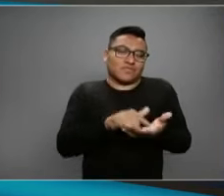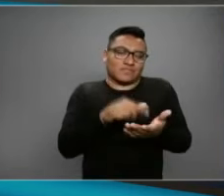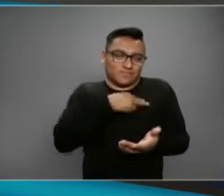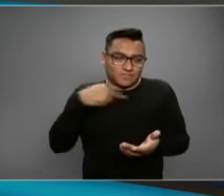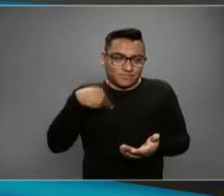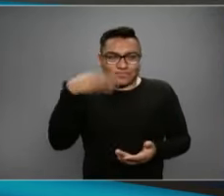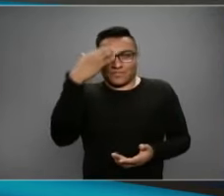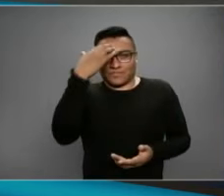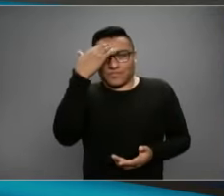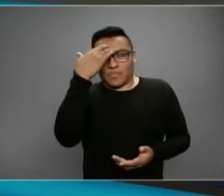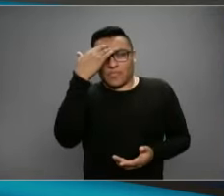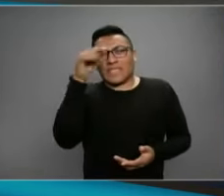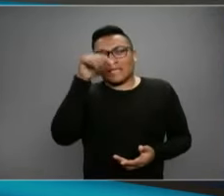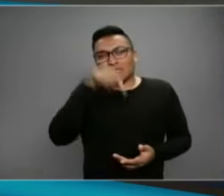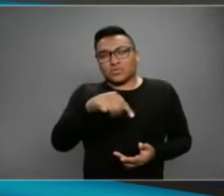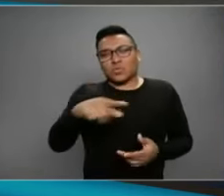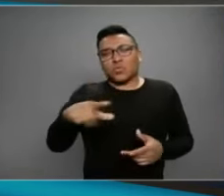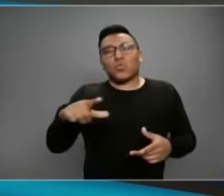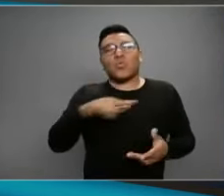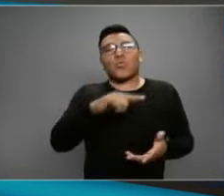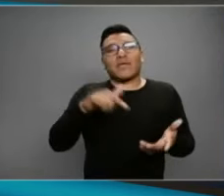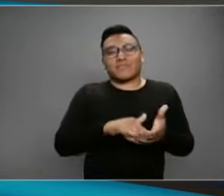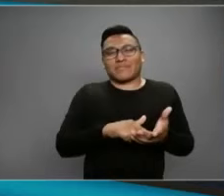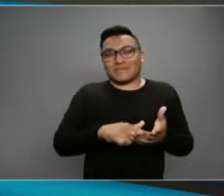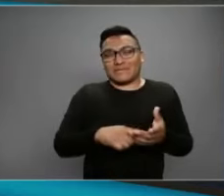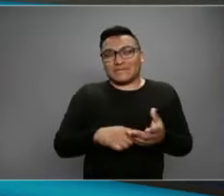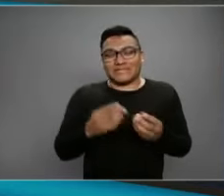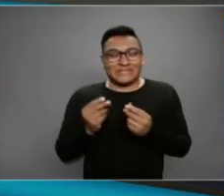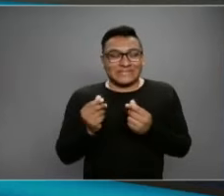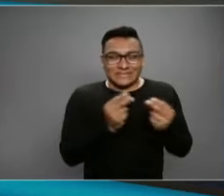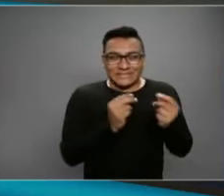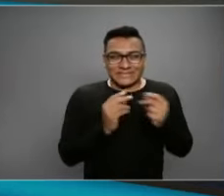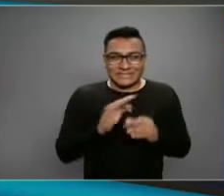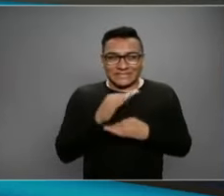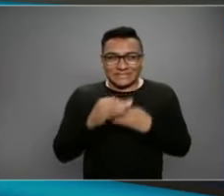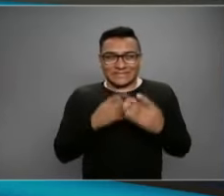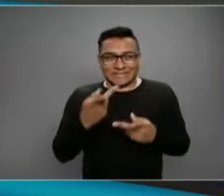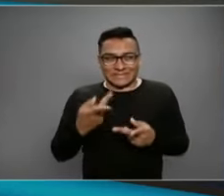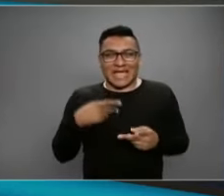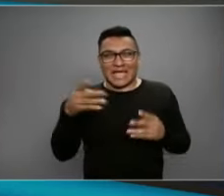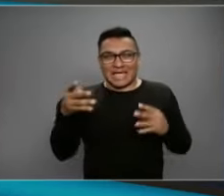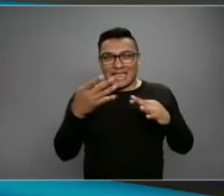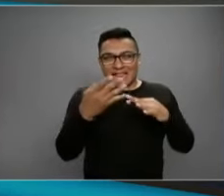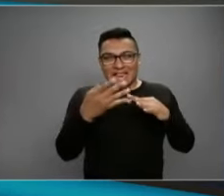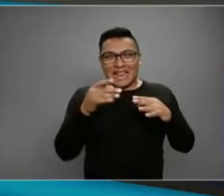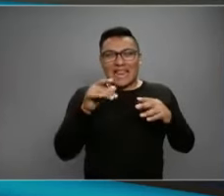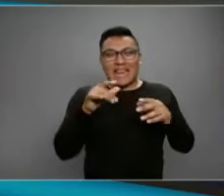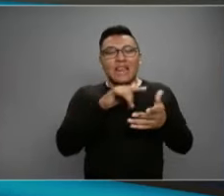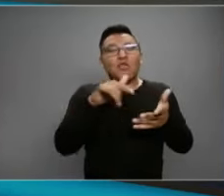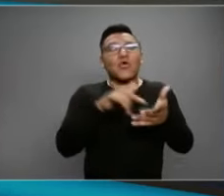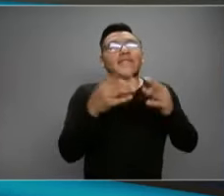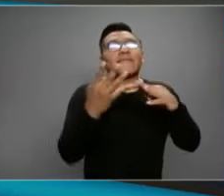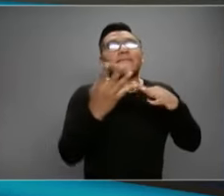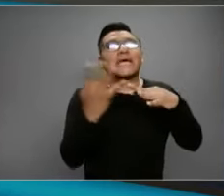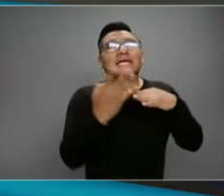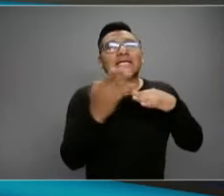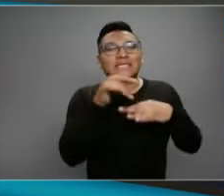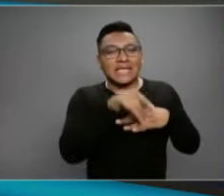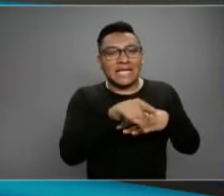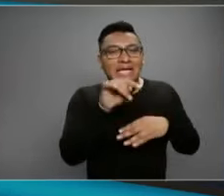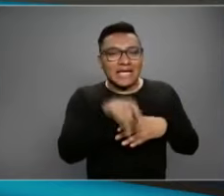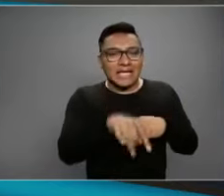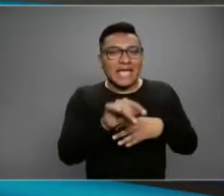activos a nivel nacional, en donde está el área de migración. Ahí se pone una persona,